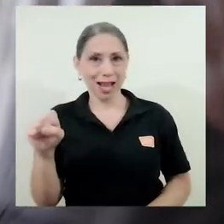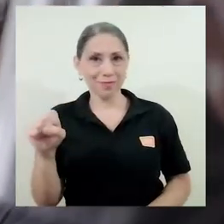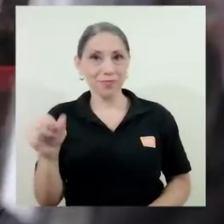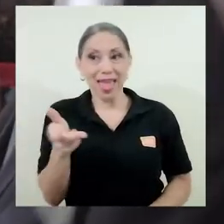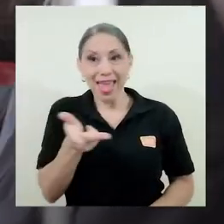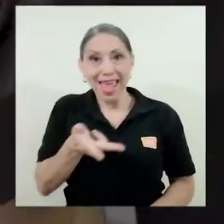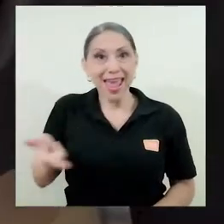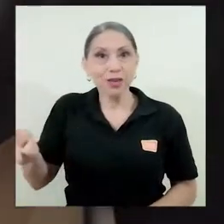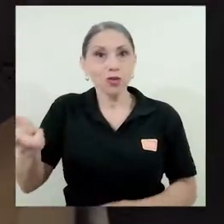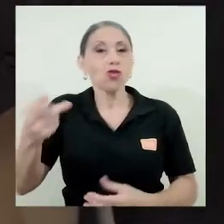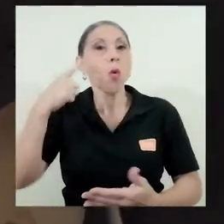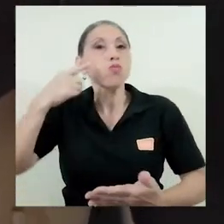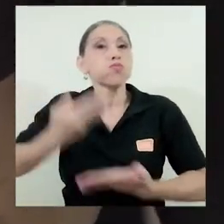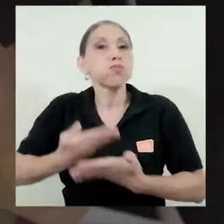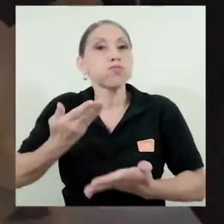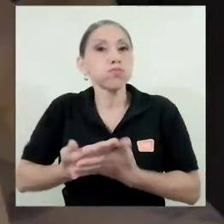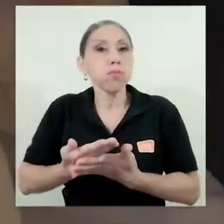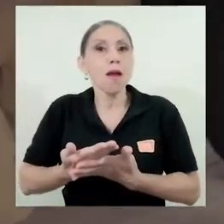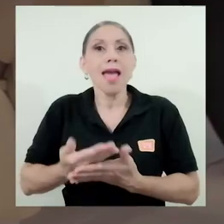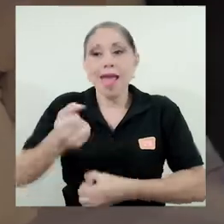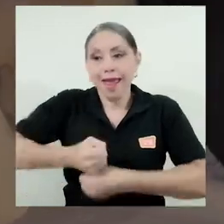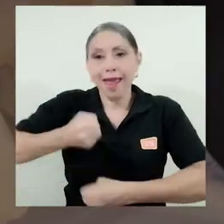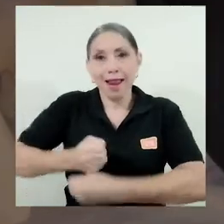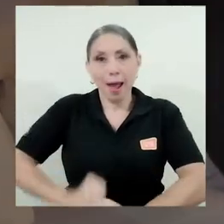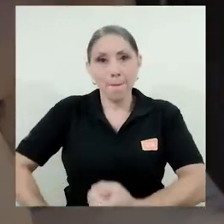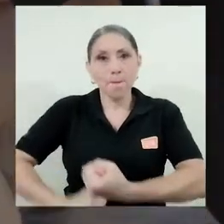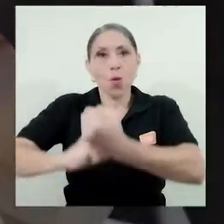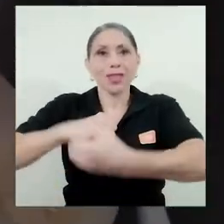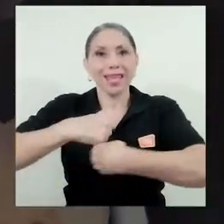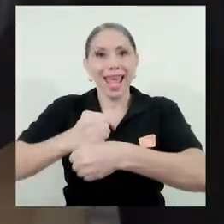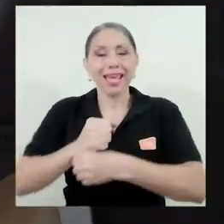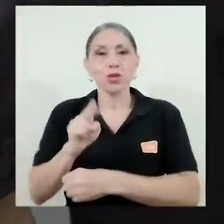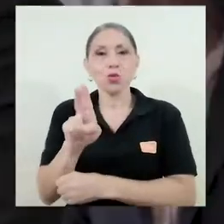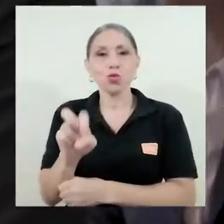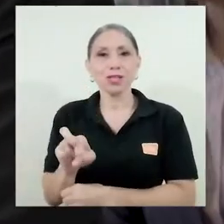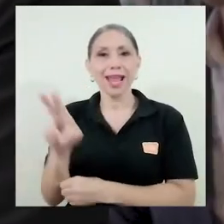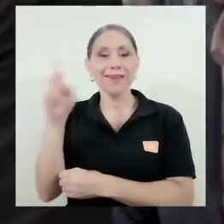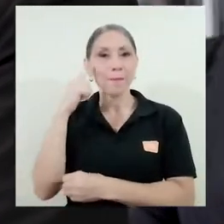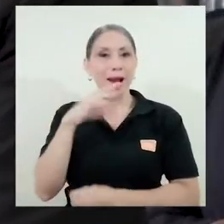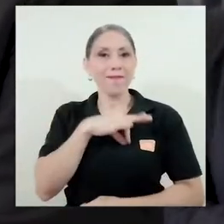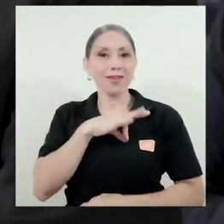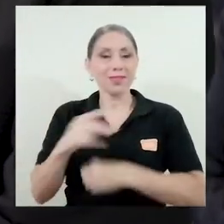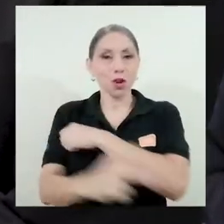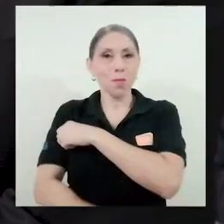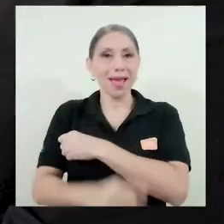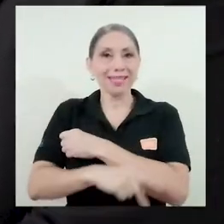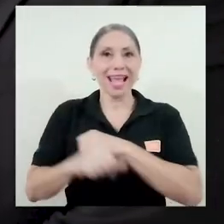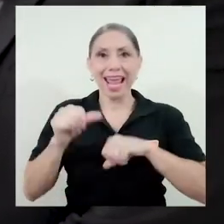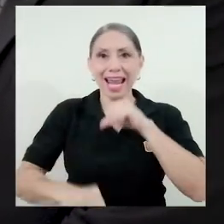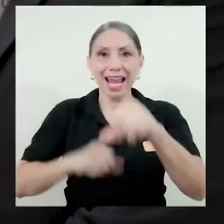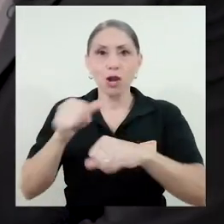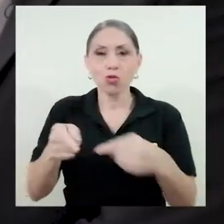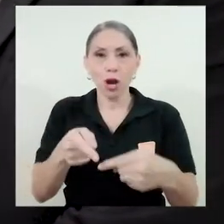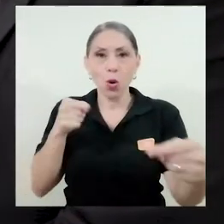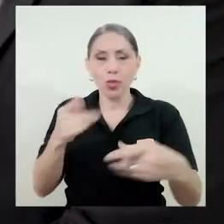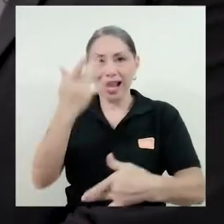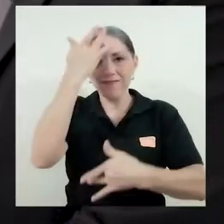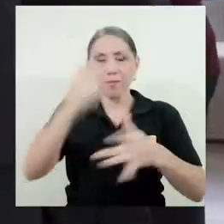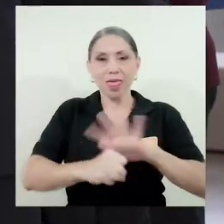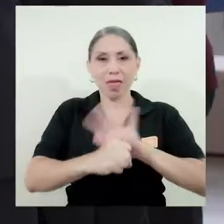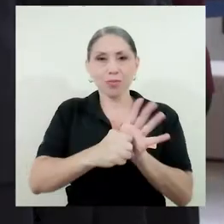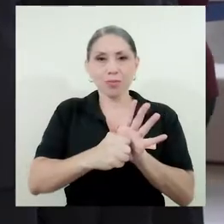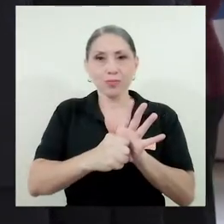del Seguro Social, constataron el aporte que ha brindado la UCR al país en la lucha contra la enfermedad COVID-19.